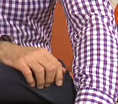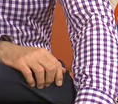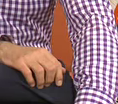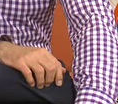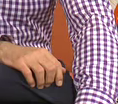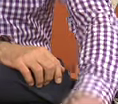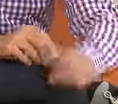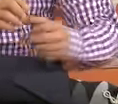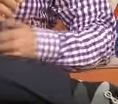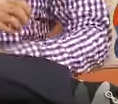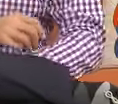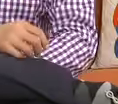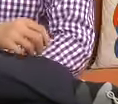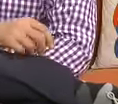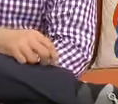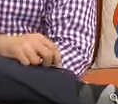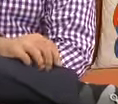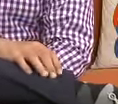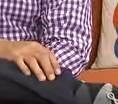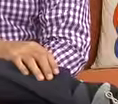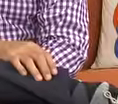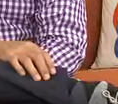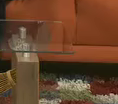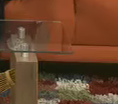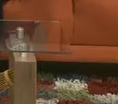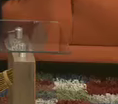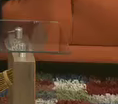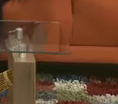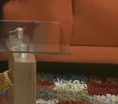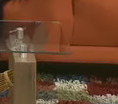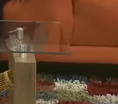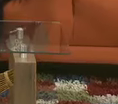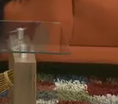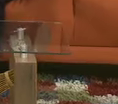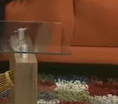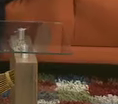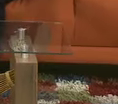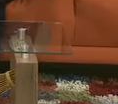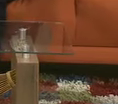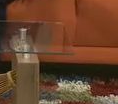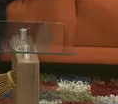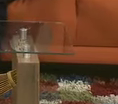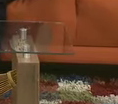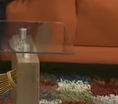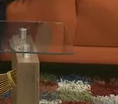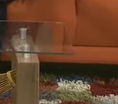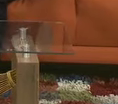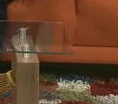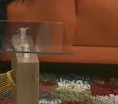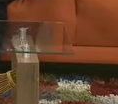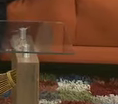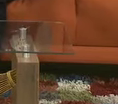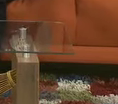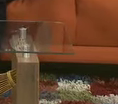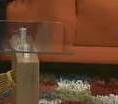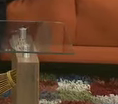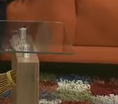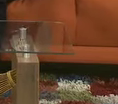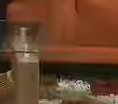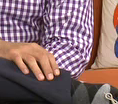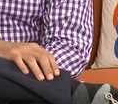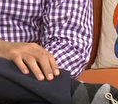pasa, que no van a la escuela, y entonces es una razón adicional para disfrutar de buen cine. Que hay como que las cadenas como